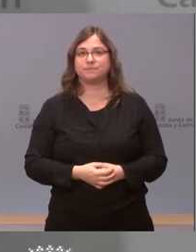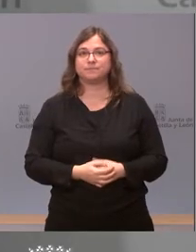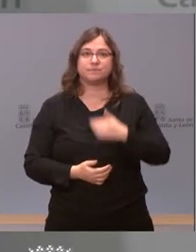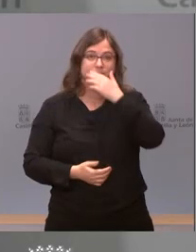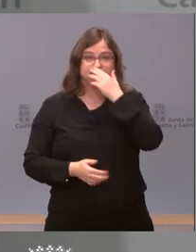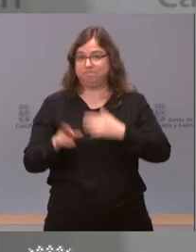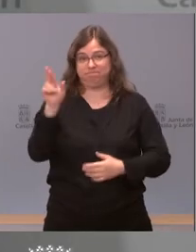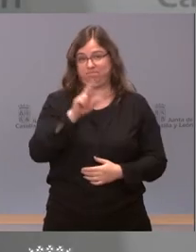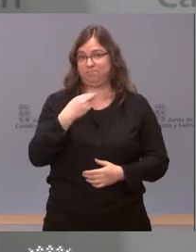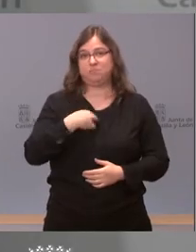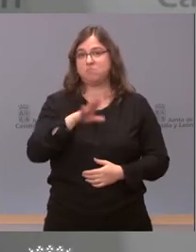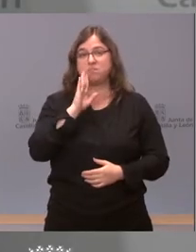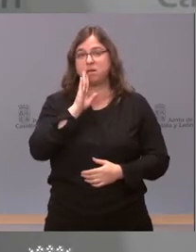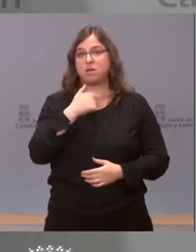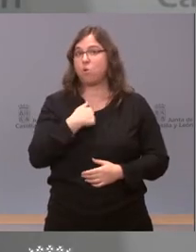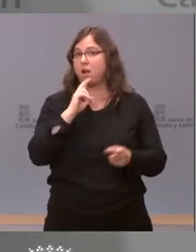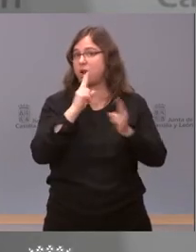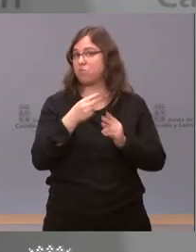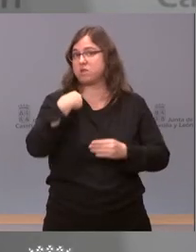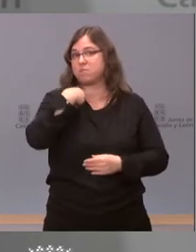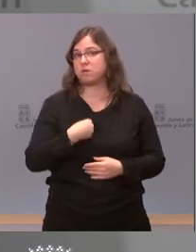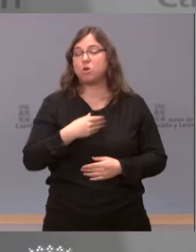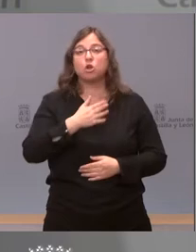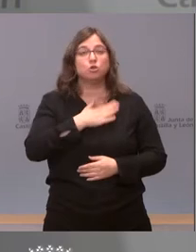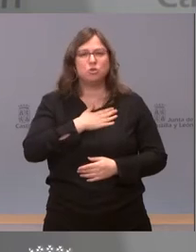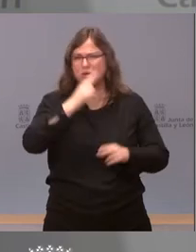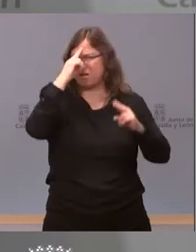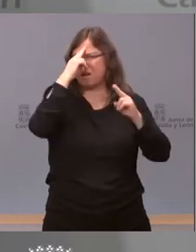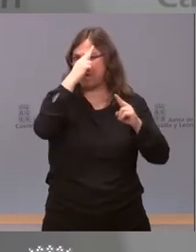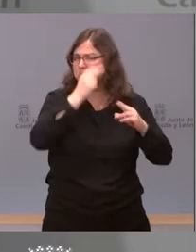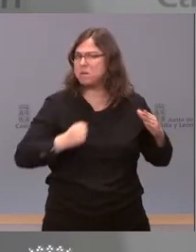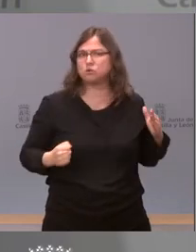Insisto que mantengo la misma respuesta yo tengo todo el respeto del mundo